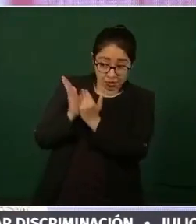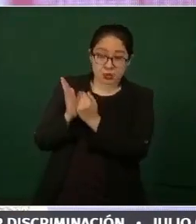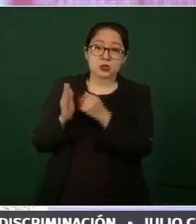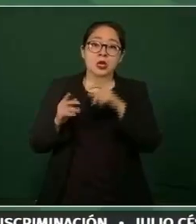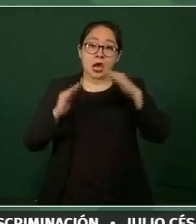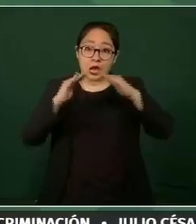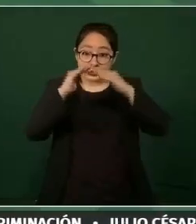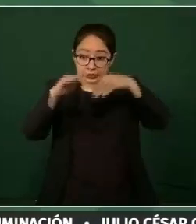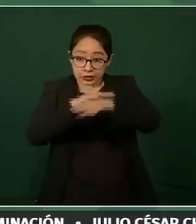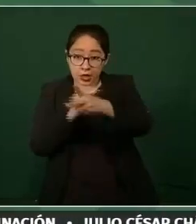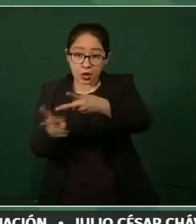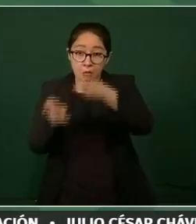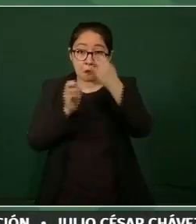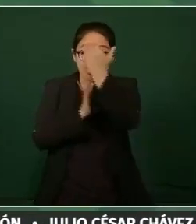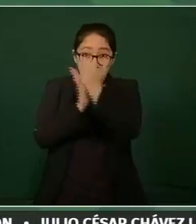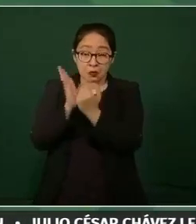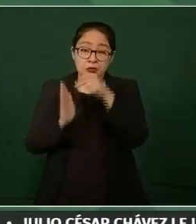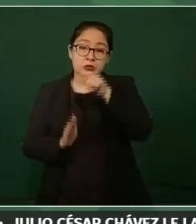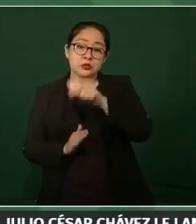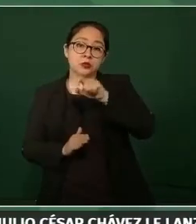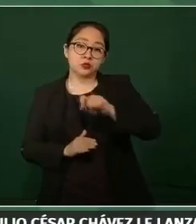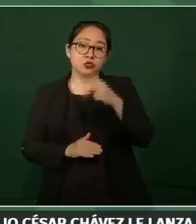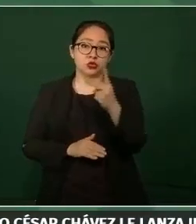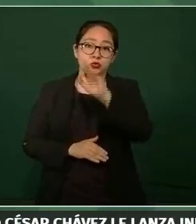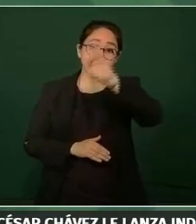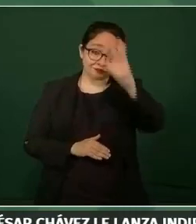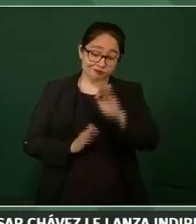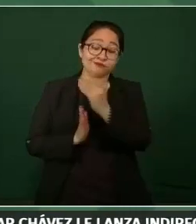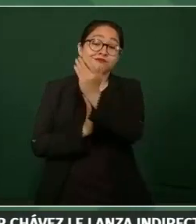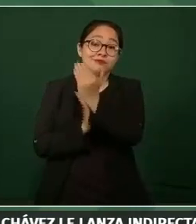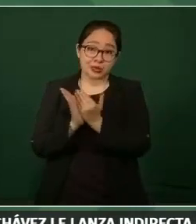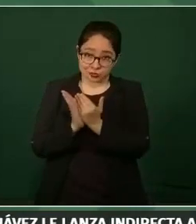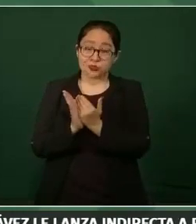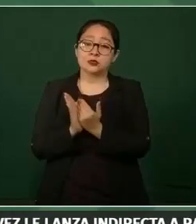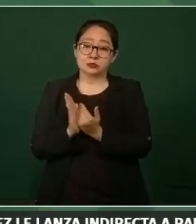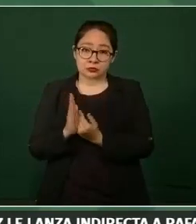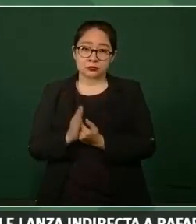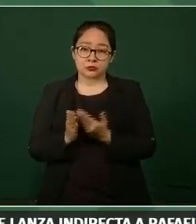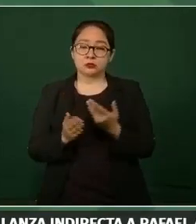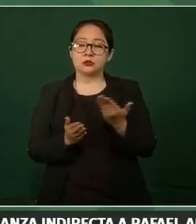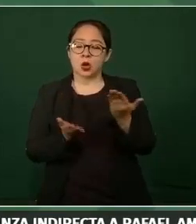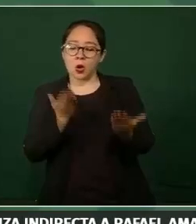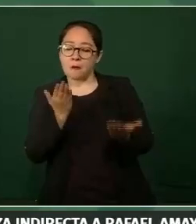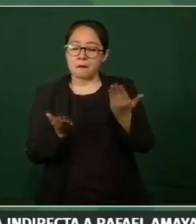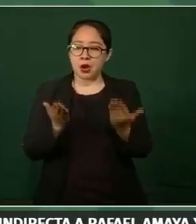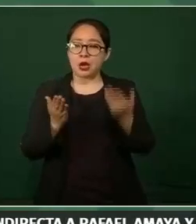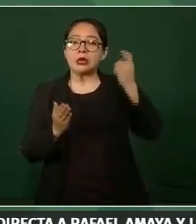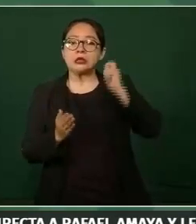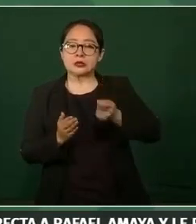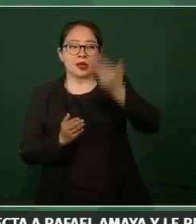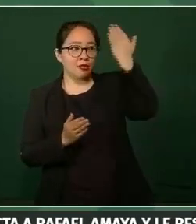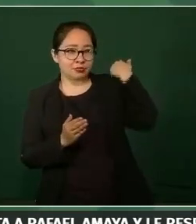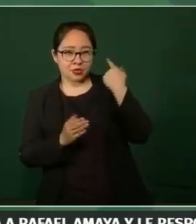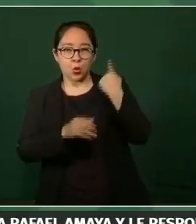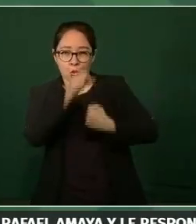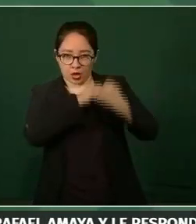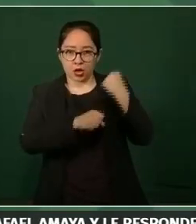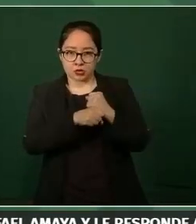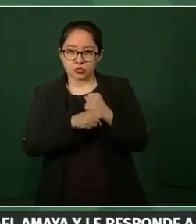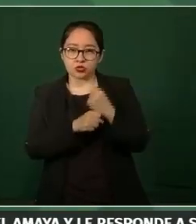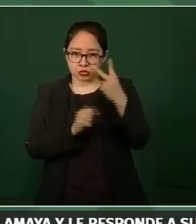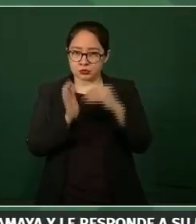17.2% en relación con el periodo anterior,